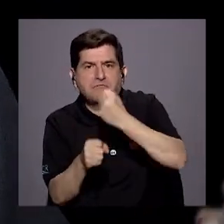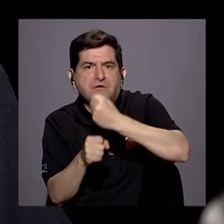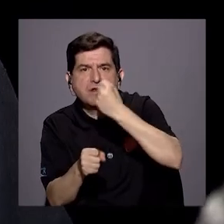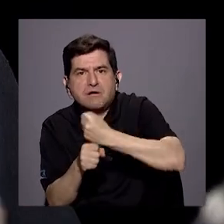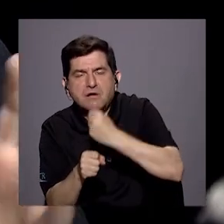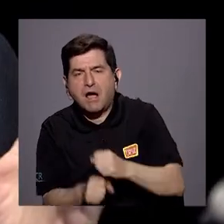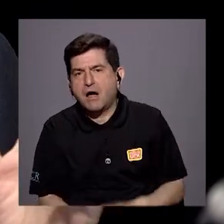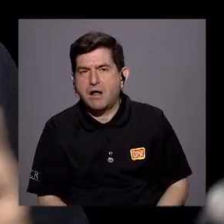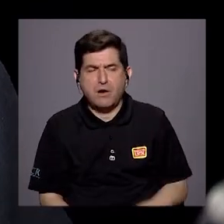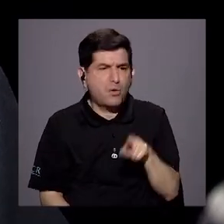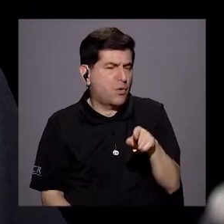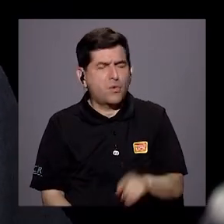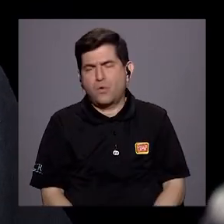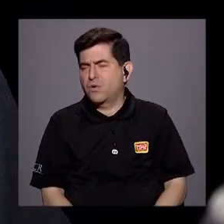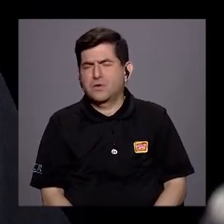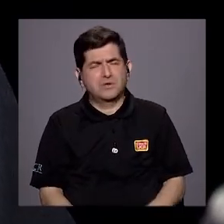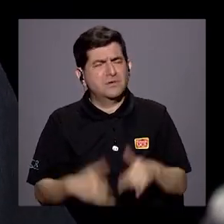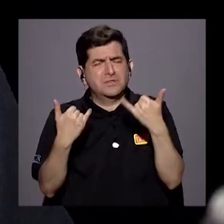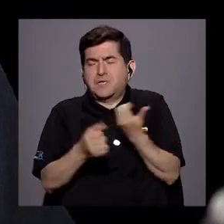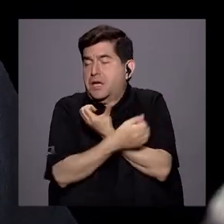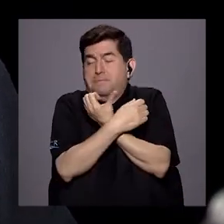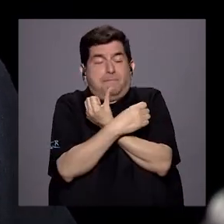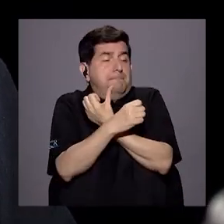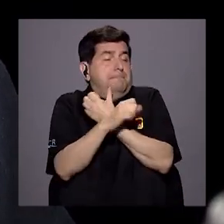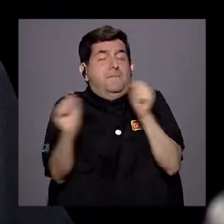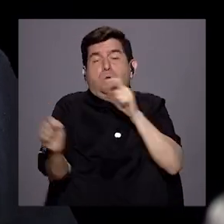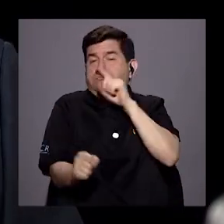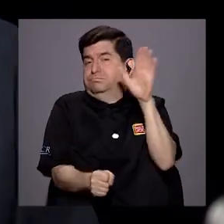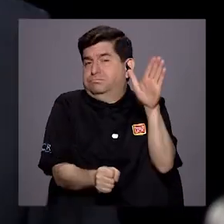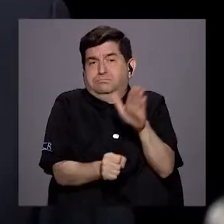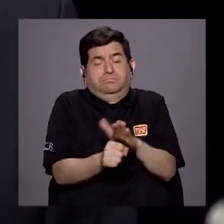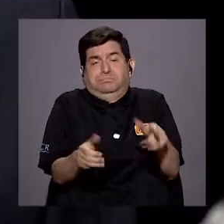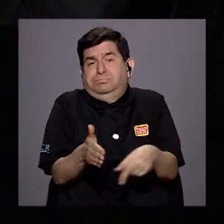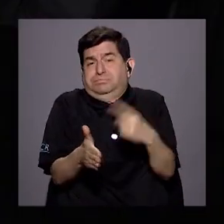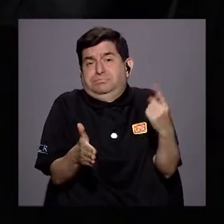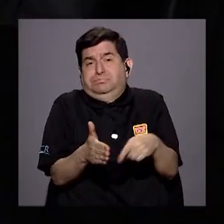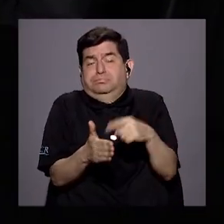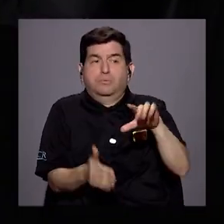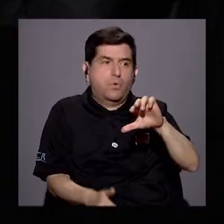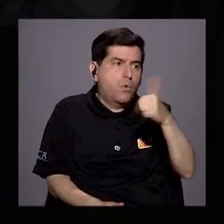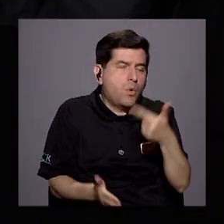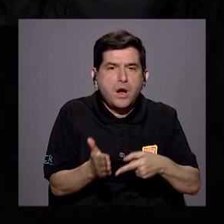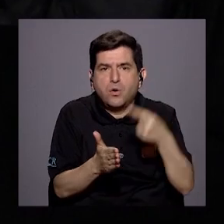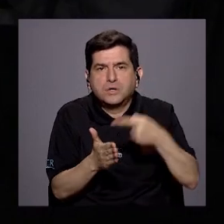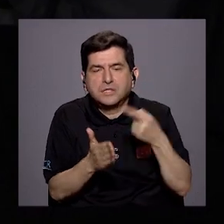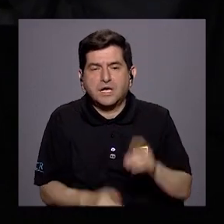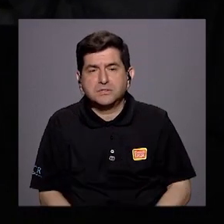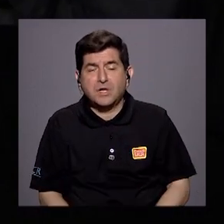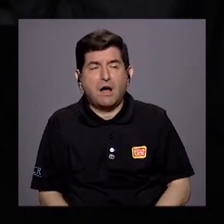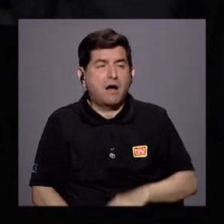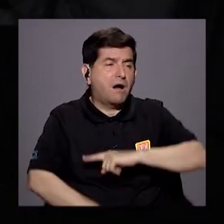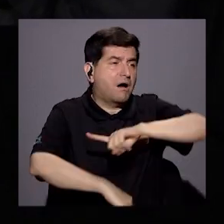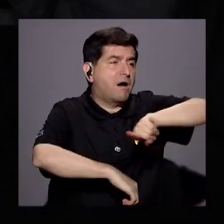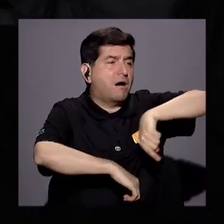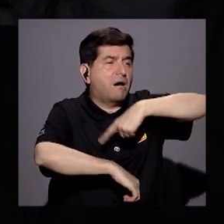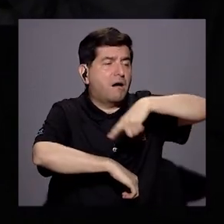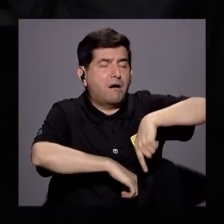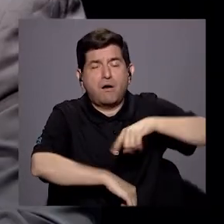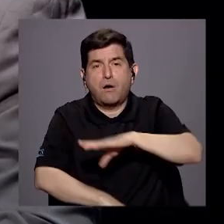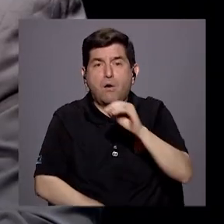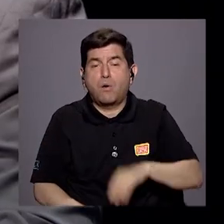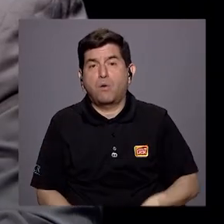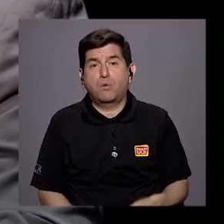se han vuelto imposibles de cumplir en muchos casos y en otros consumen demasiado tiempo y demasiado dinero.